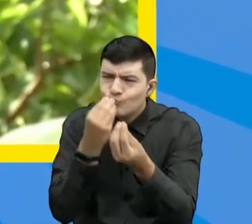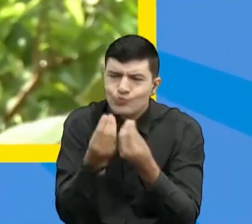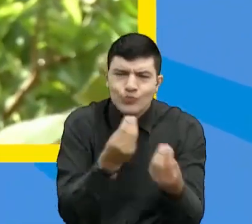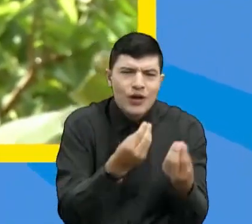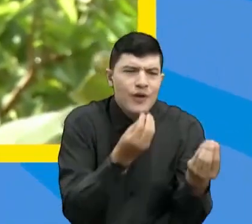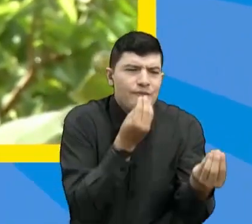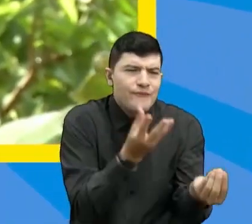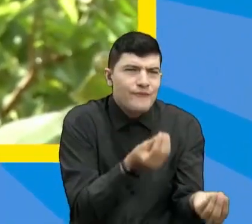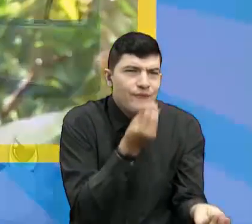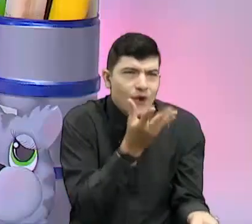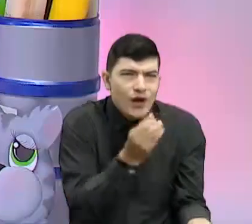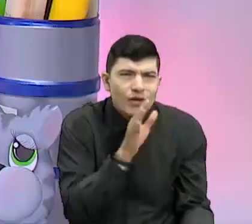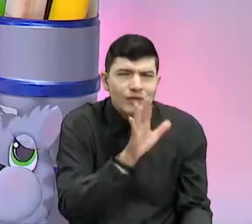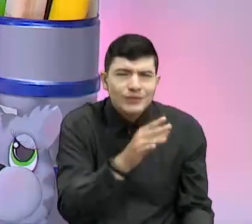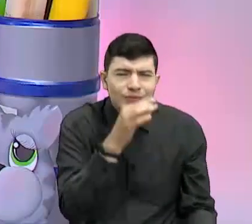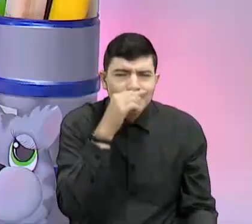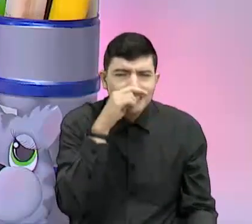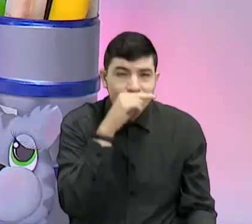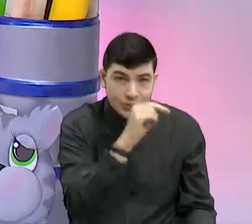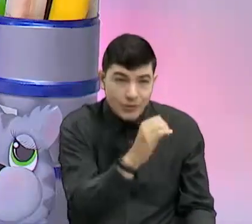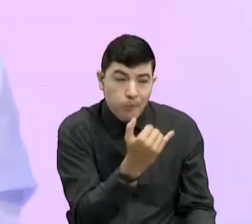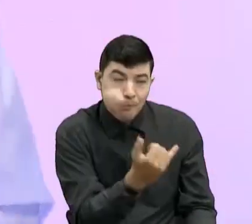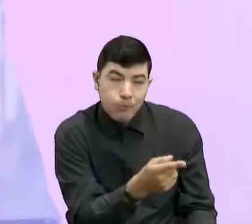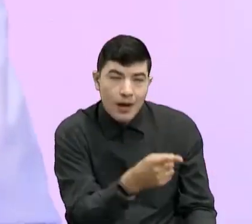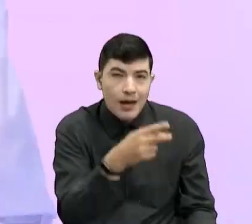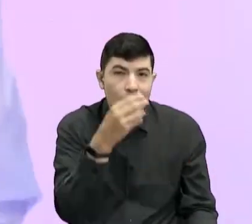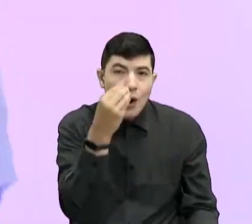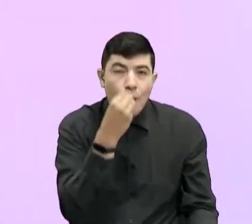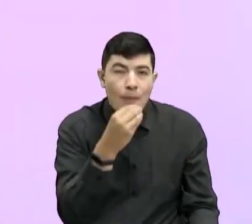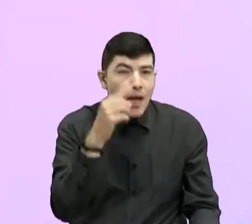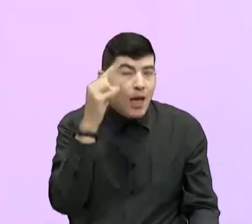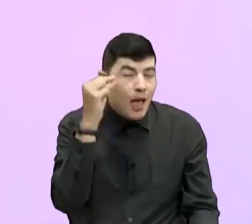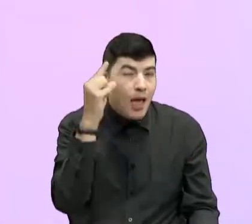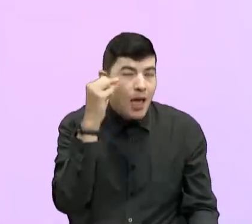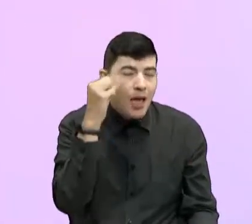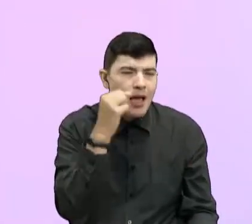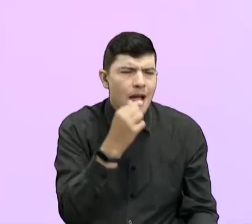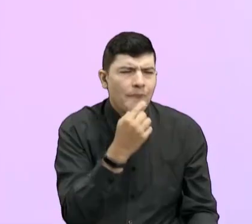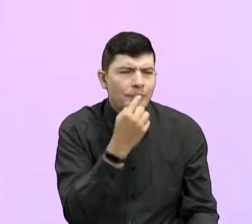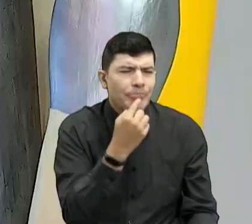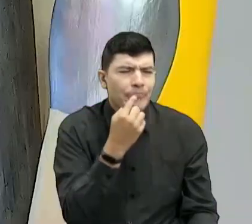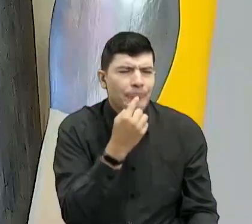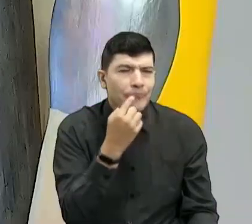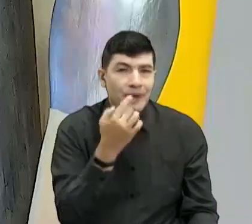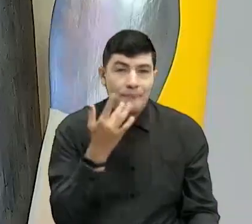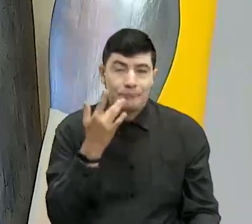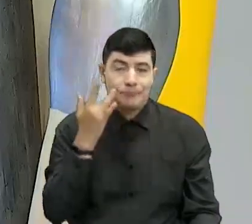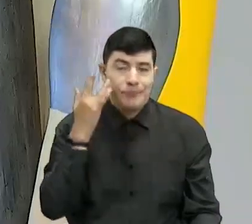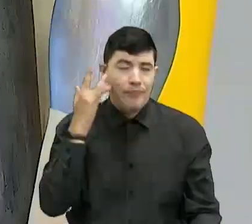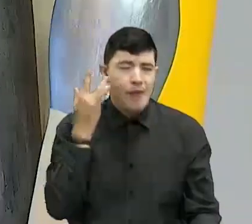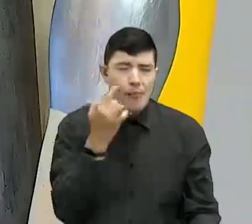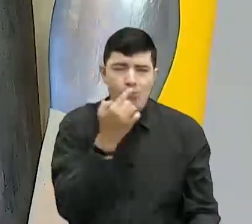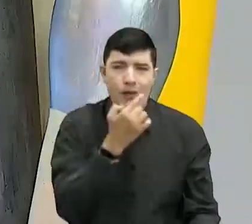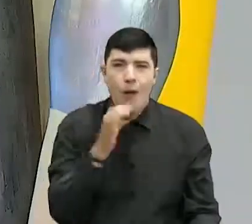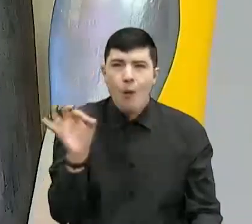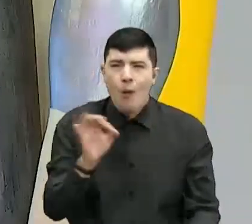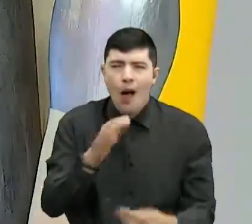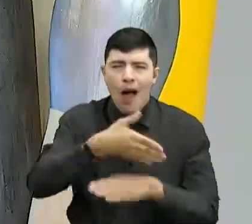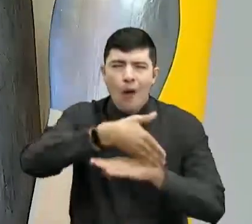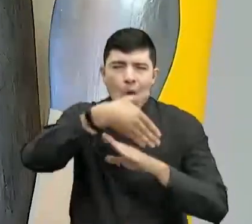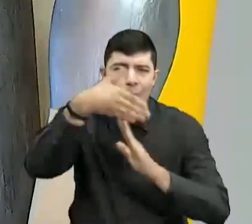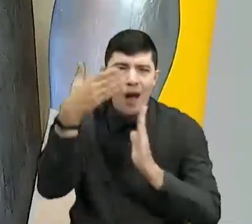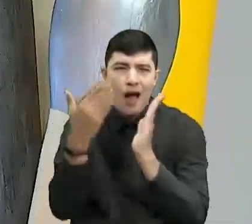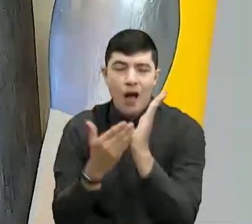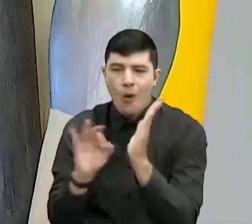Ahora sí, dilo el helado. mandarina, un heladito, el limón que tanto nos encanta, un aguacate bien